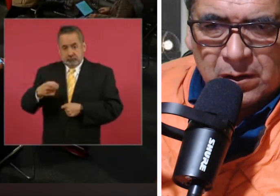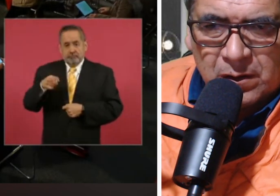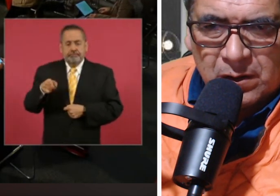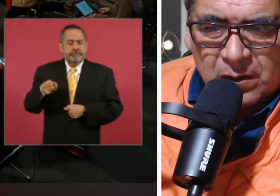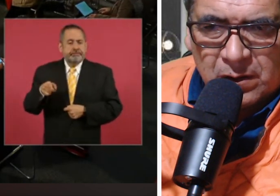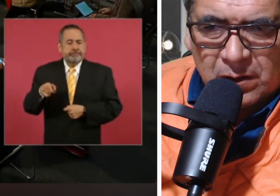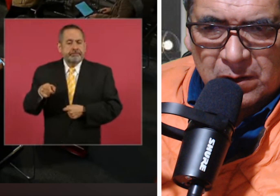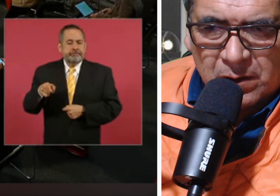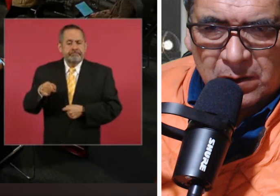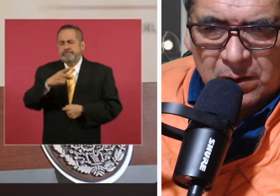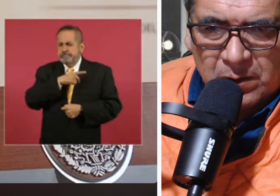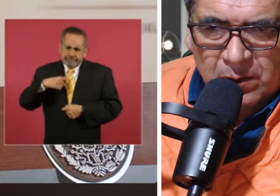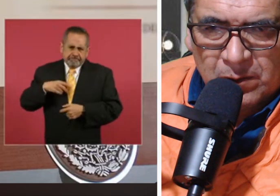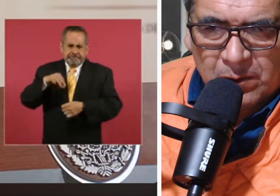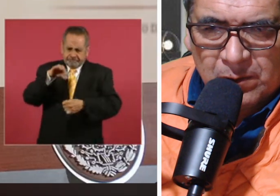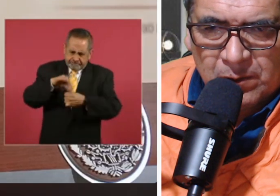había que votar